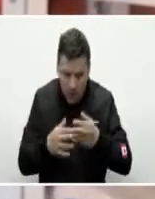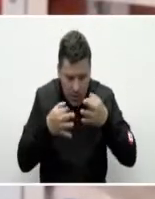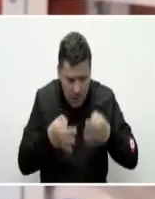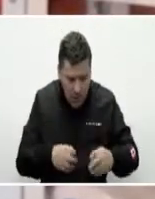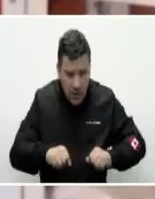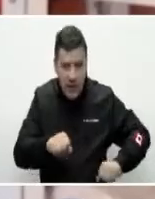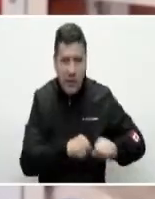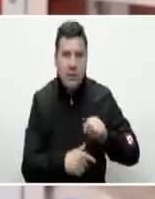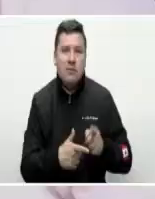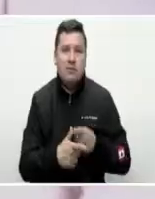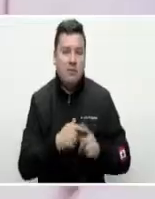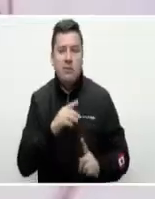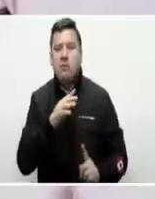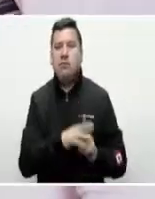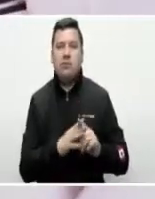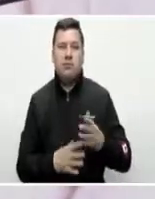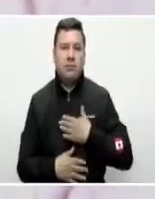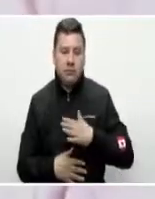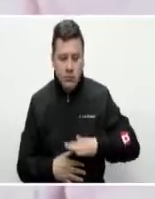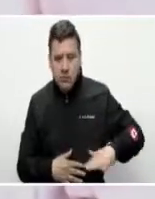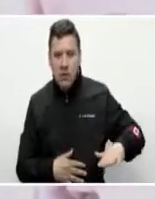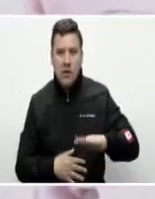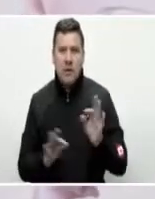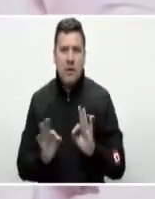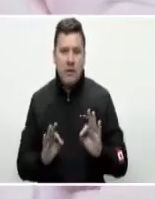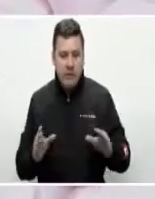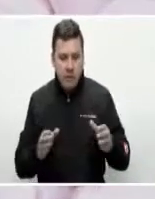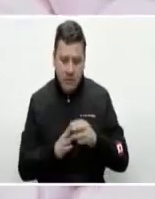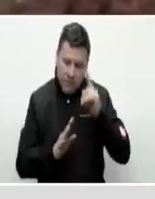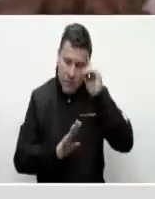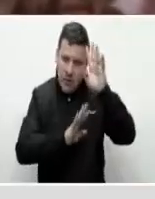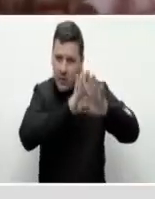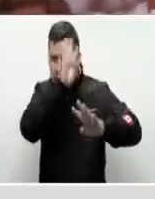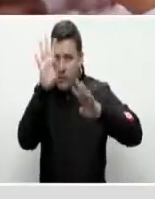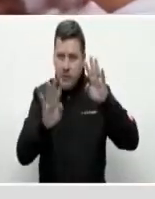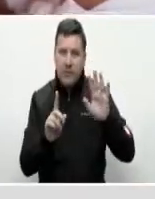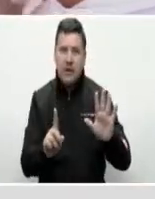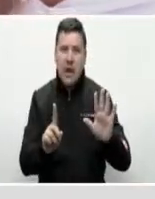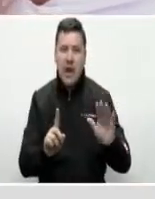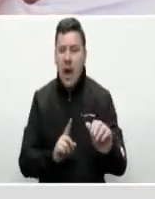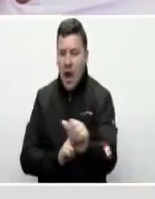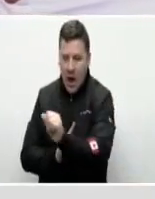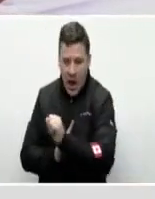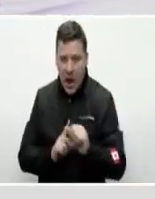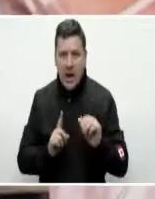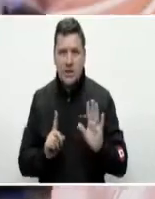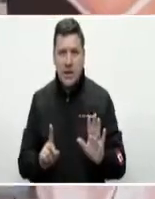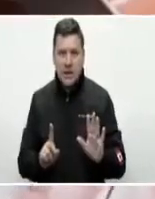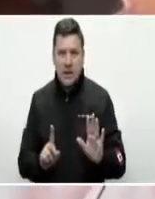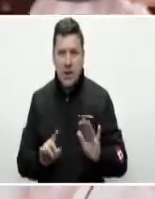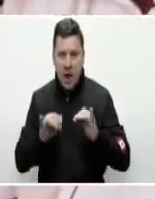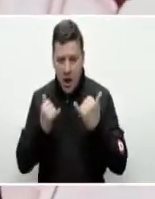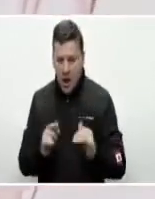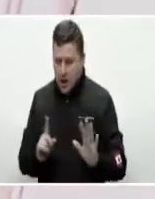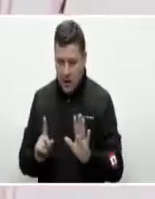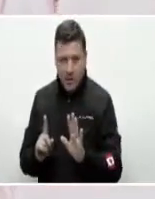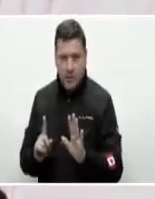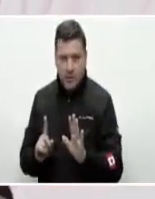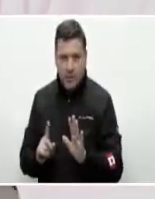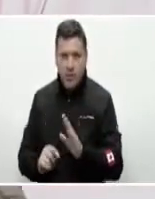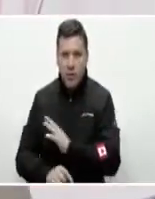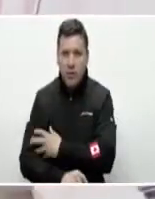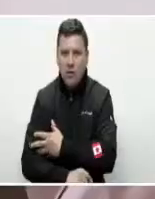Entonces ahí fue cuando la organizamos, la creamos con seis mujeres. Esas mujeres son mujeres guerreras,